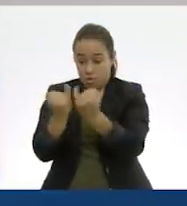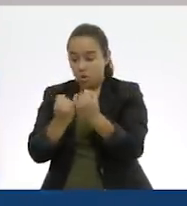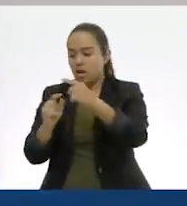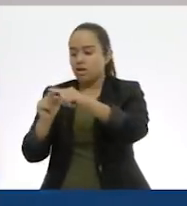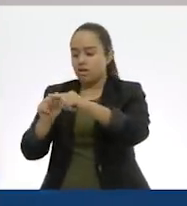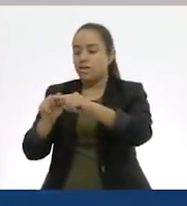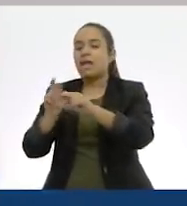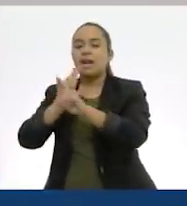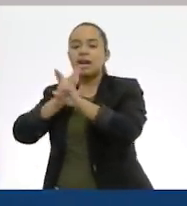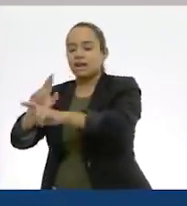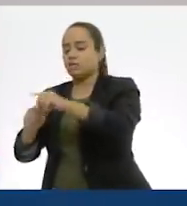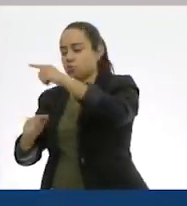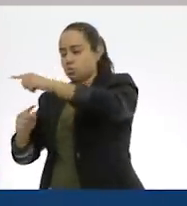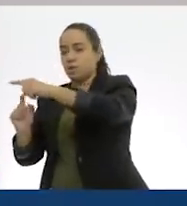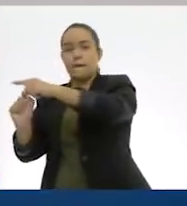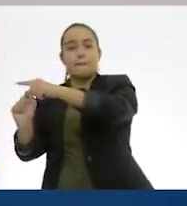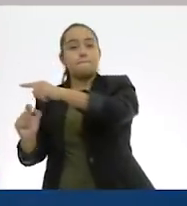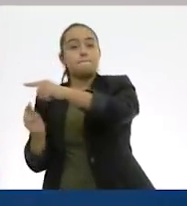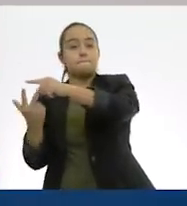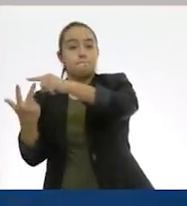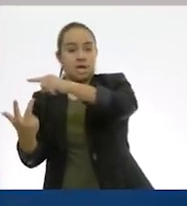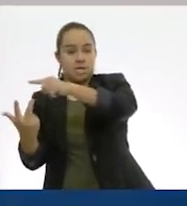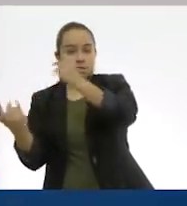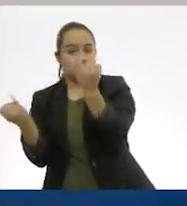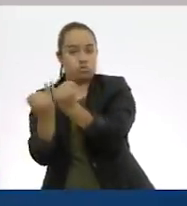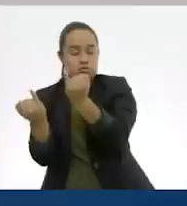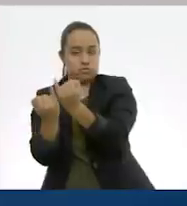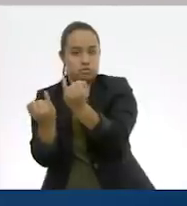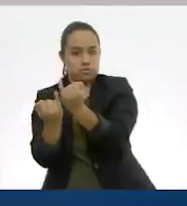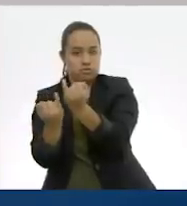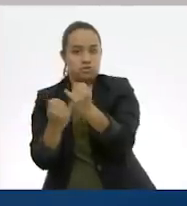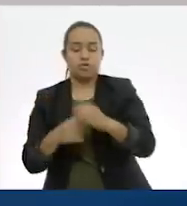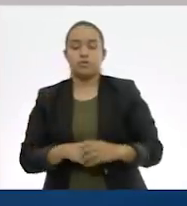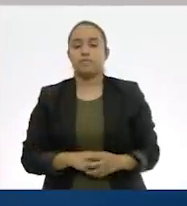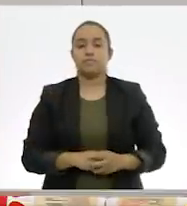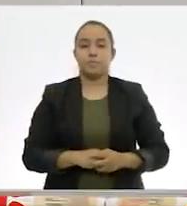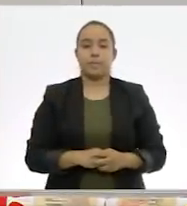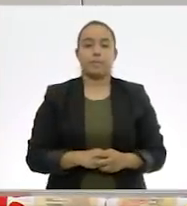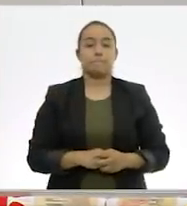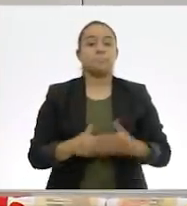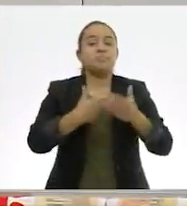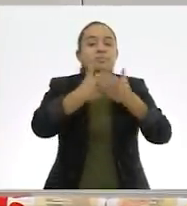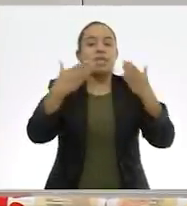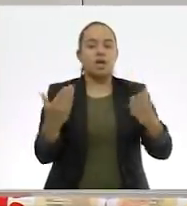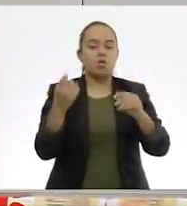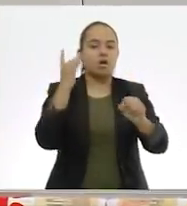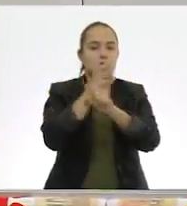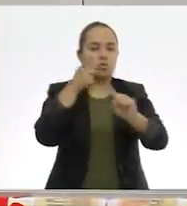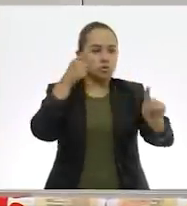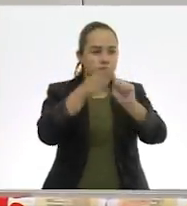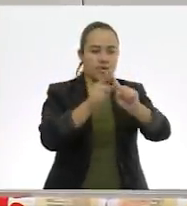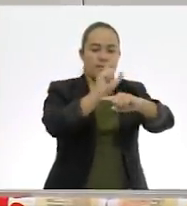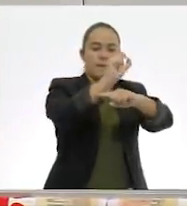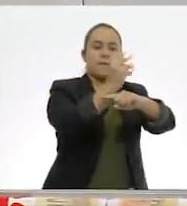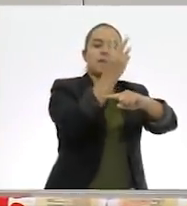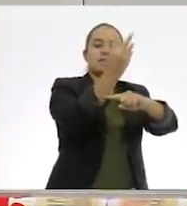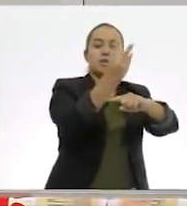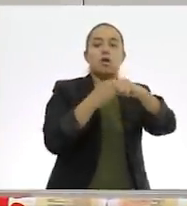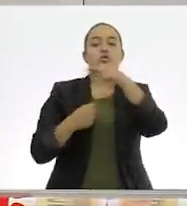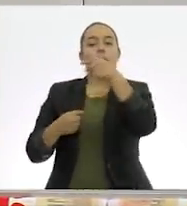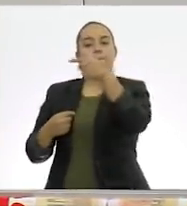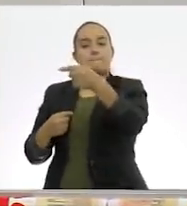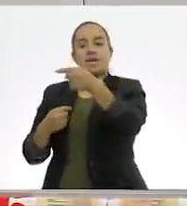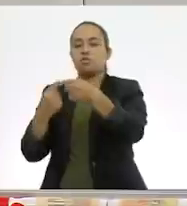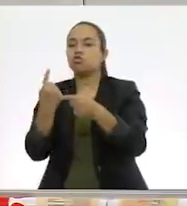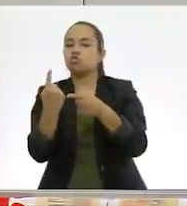mismo, lo vamos a dejar igual. Como veintiocho. Y nos vamos a enfocar únicamente a resolver veinticuatro